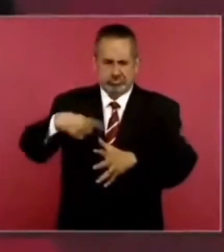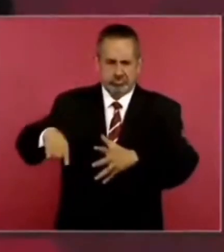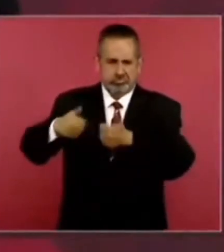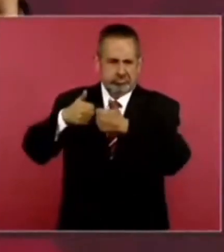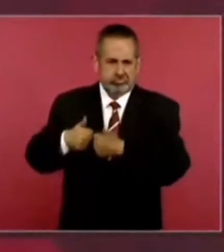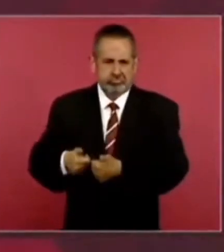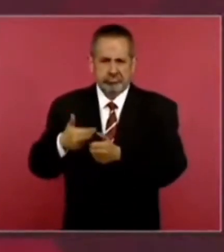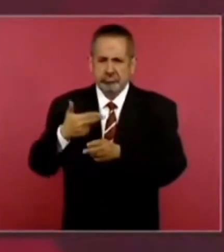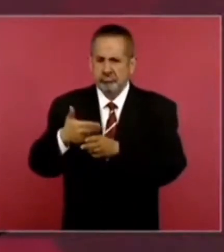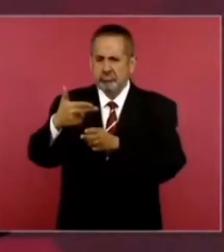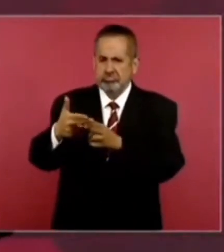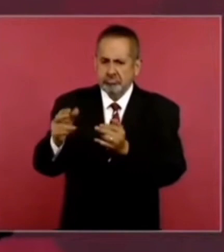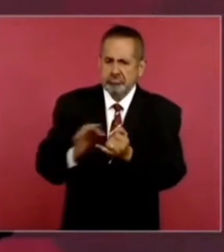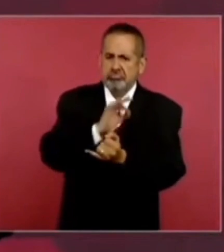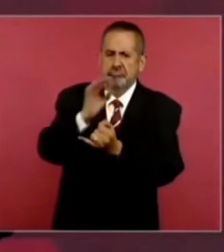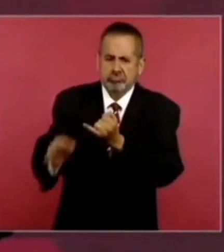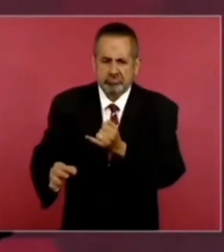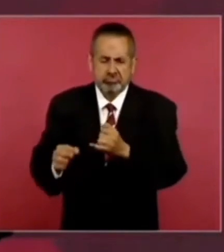quedamos hasta el final.